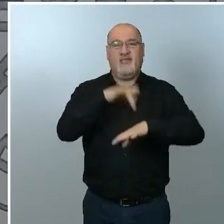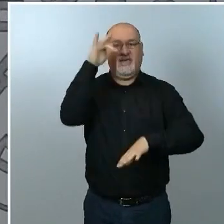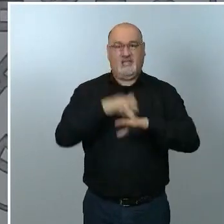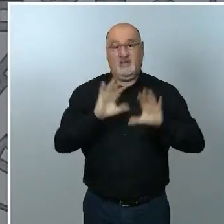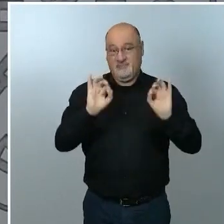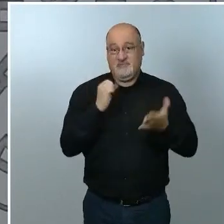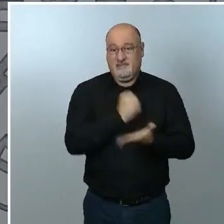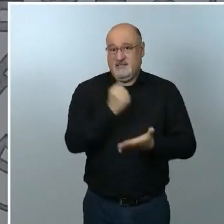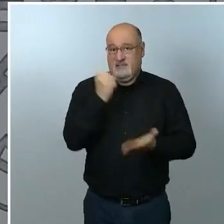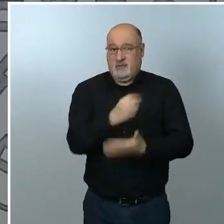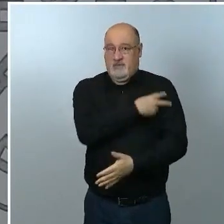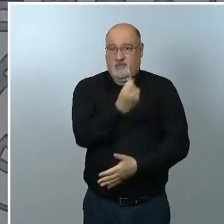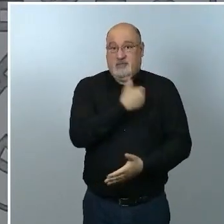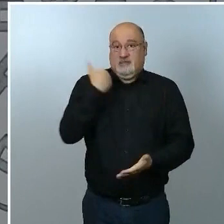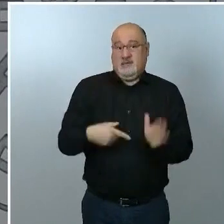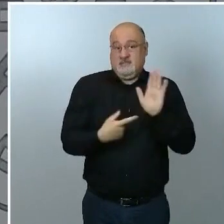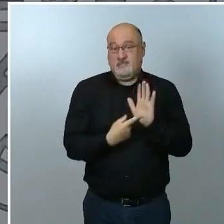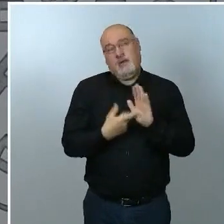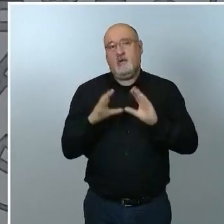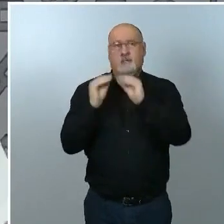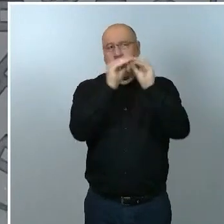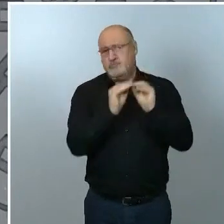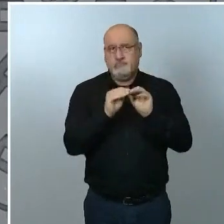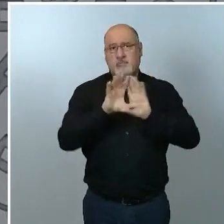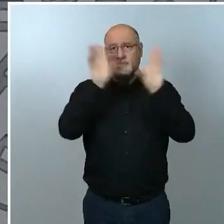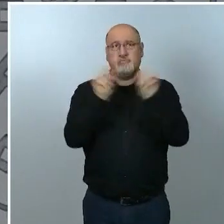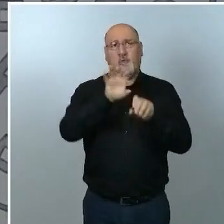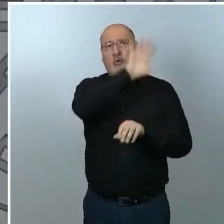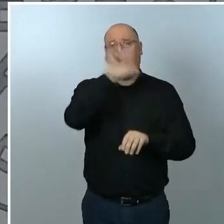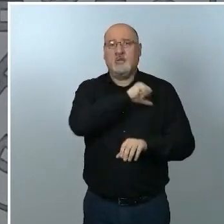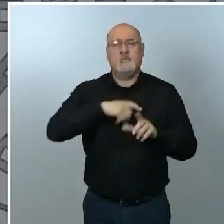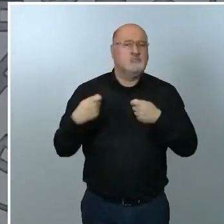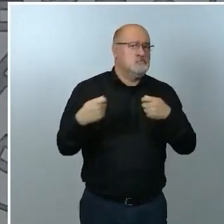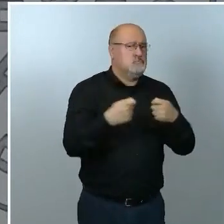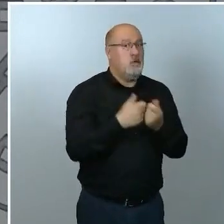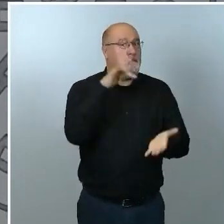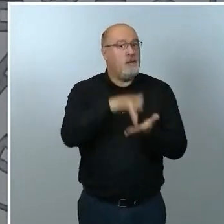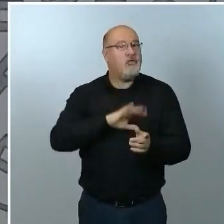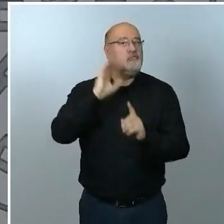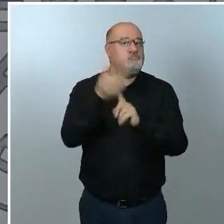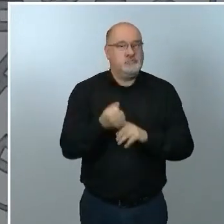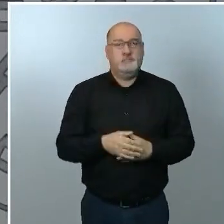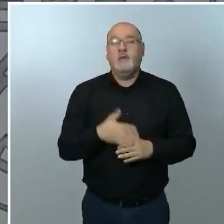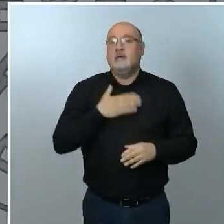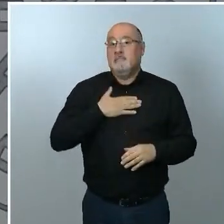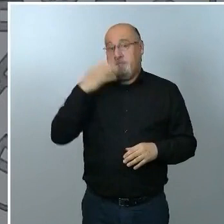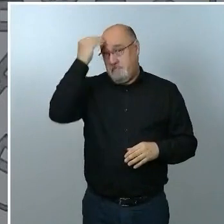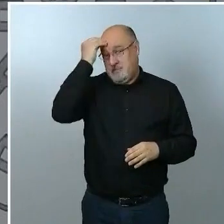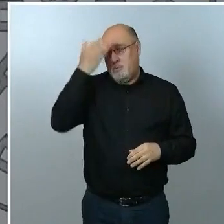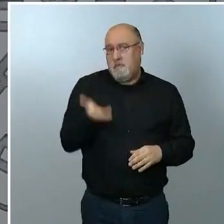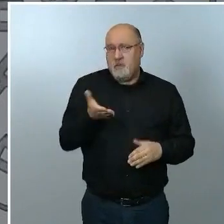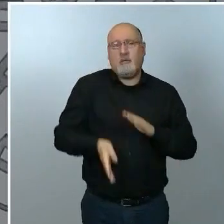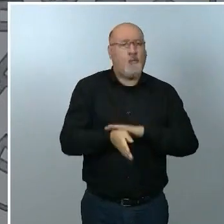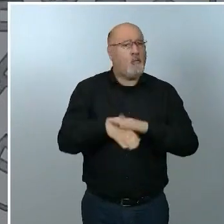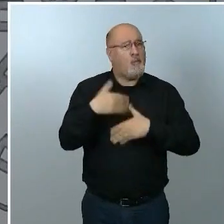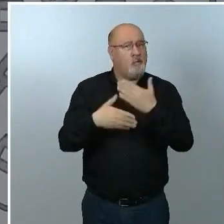comunidades autónomas para cumplir los plazos que todos nos hemos dado. Creo que es muy importante continuar con esta